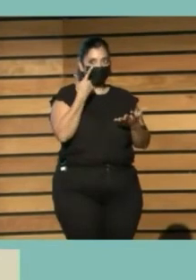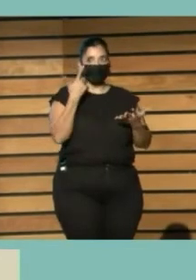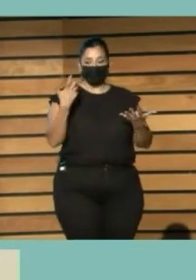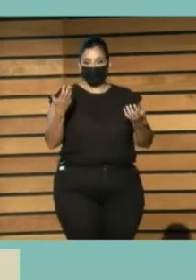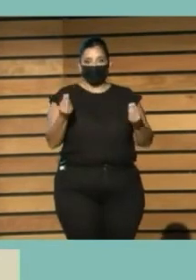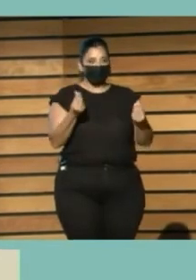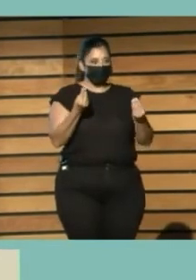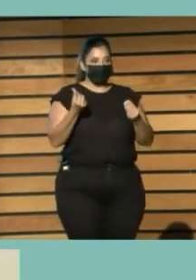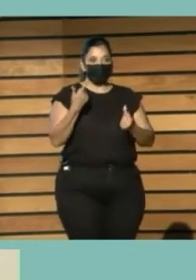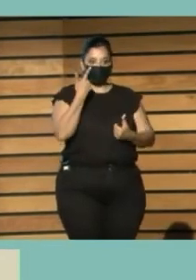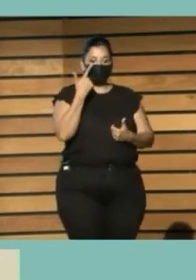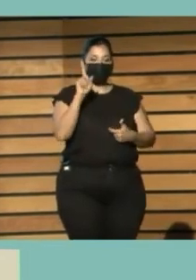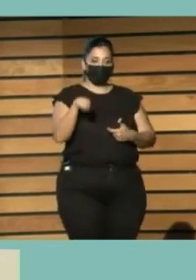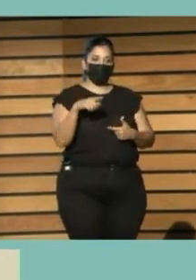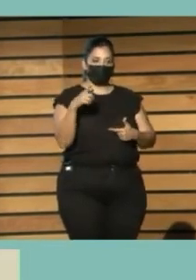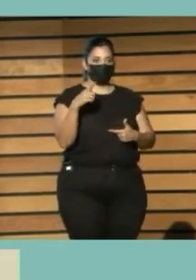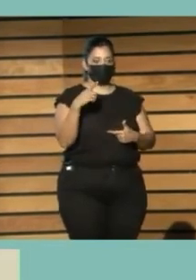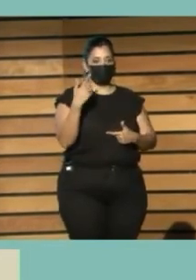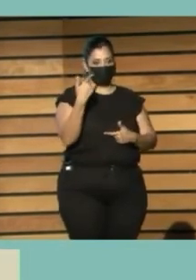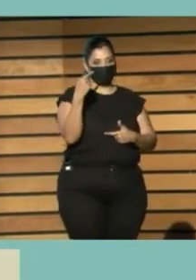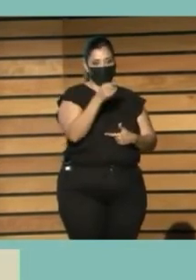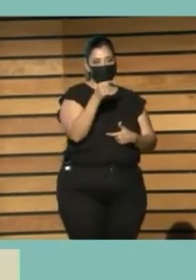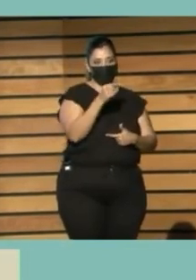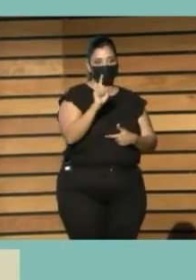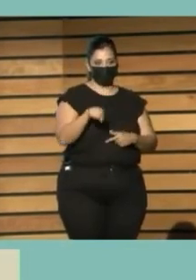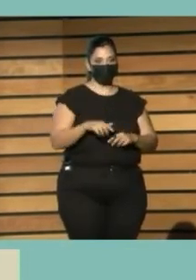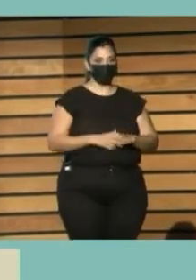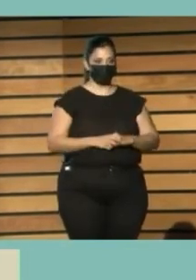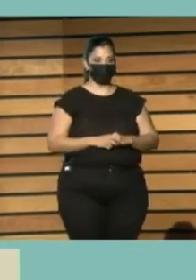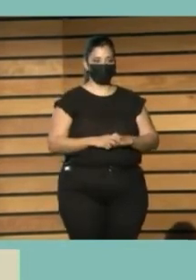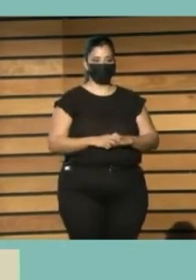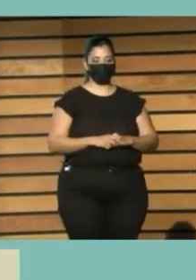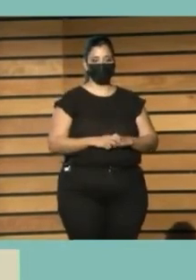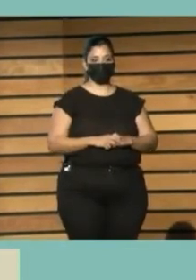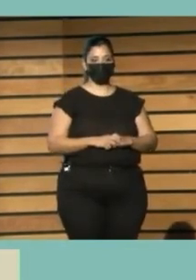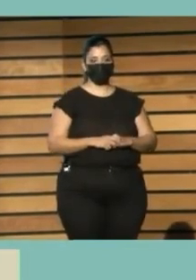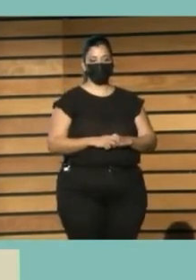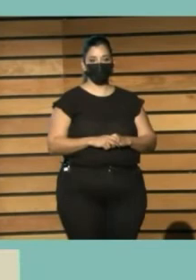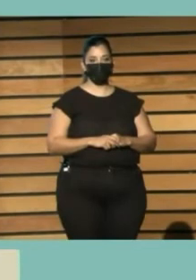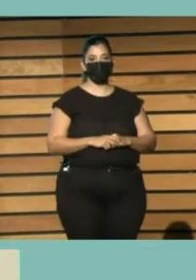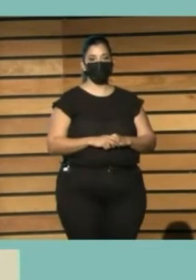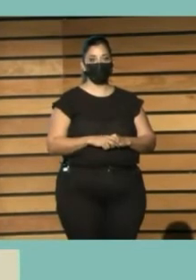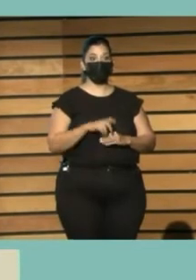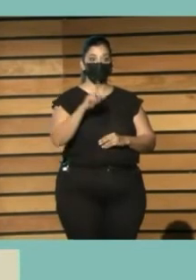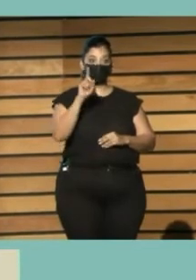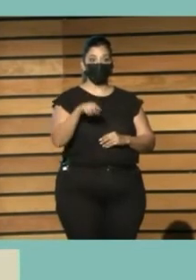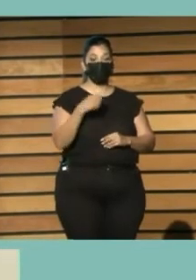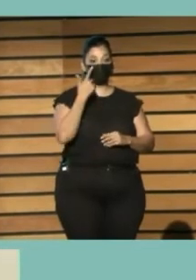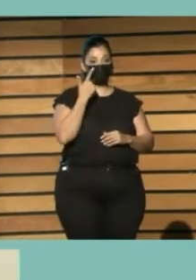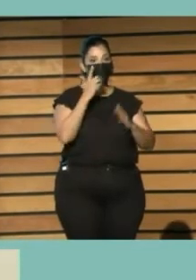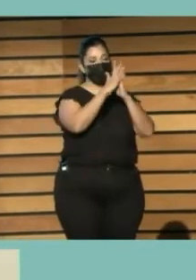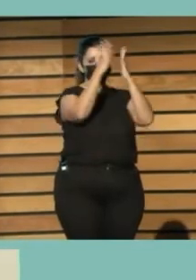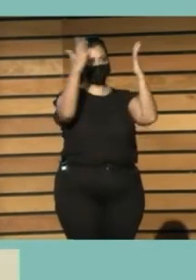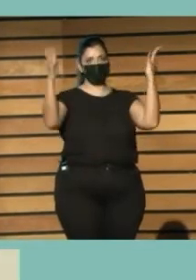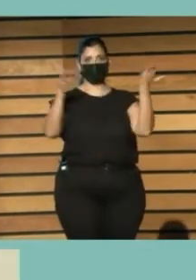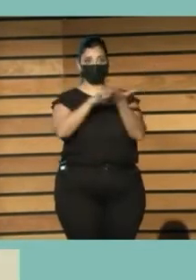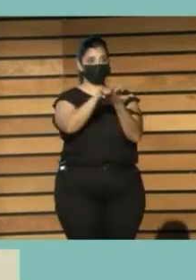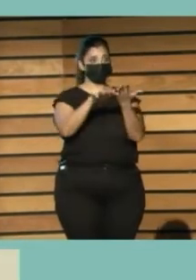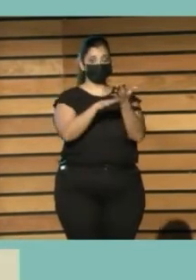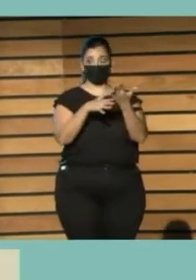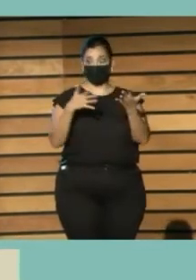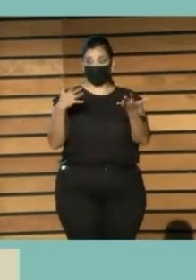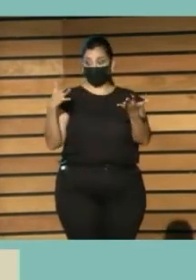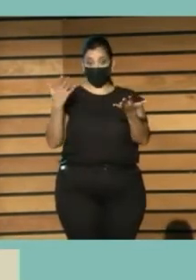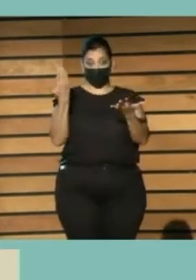Y también Vivimos Con Políticas De una destrucción Medioambiental Sin piedad